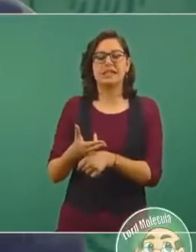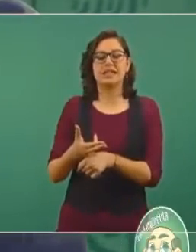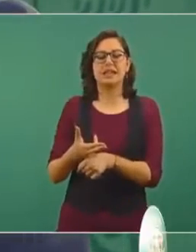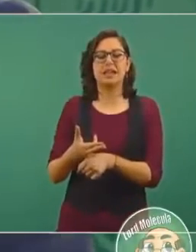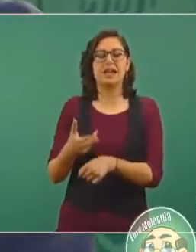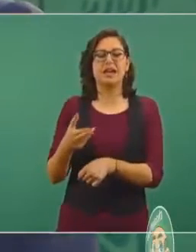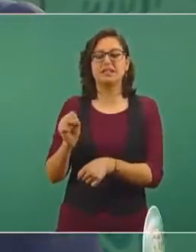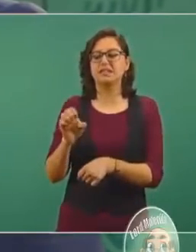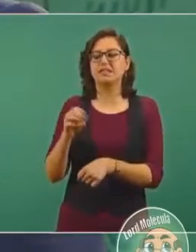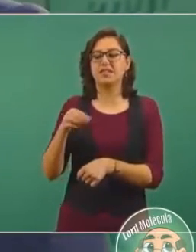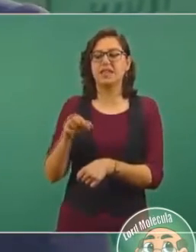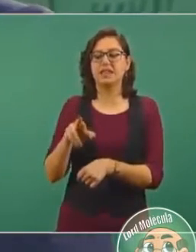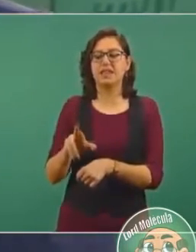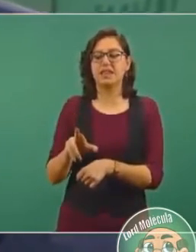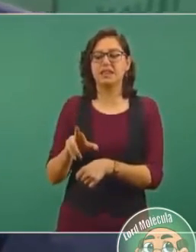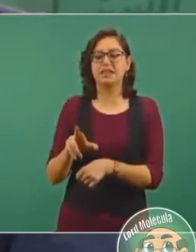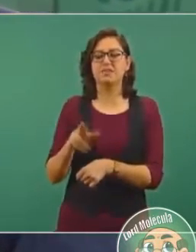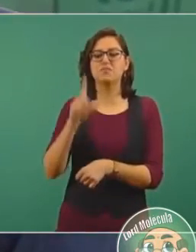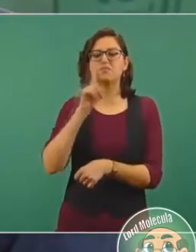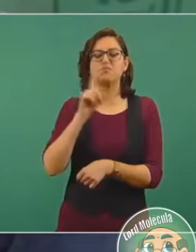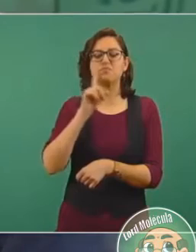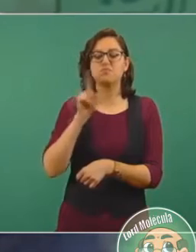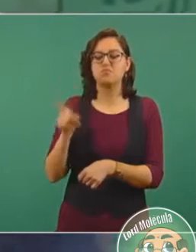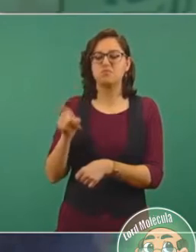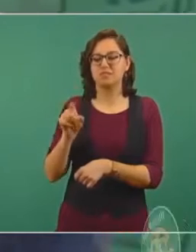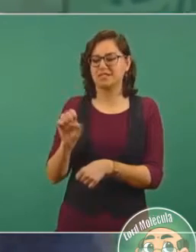federal, la señora Keltz.